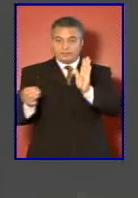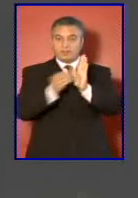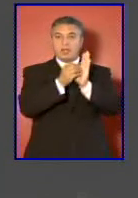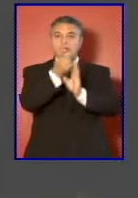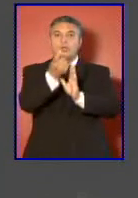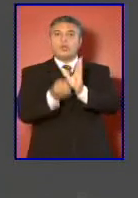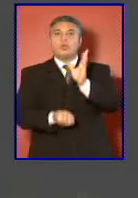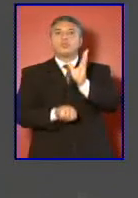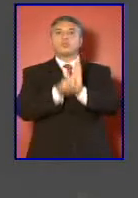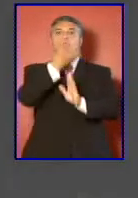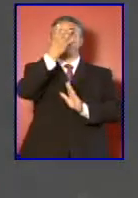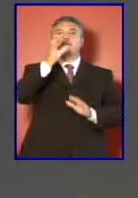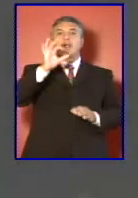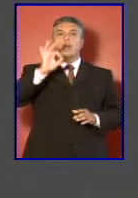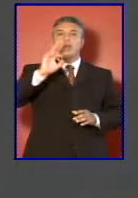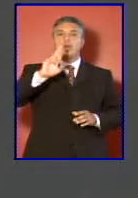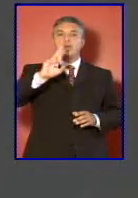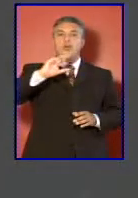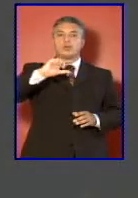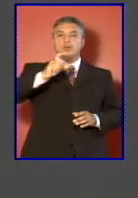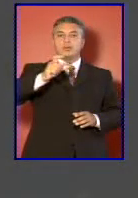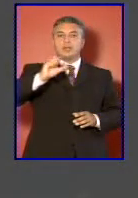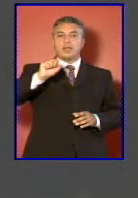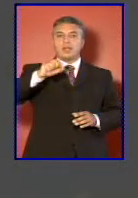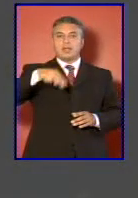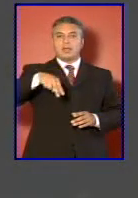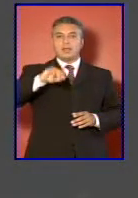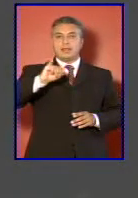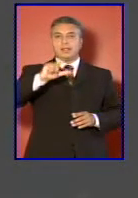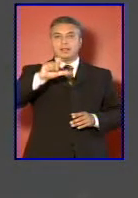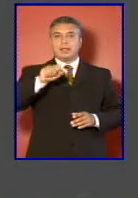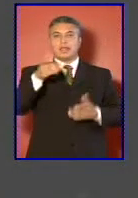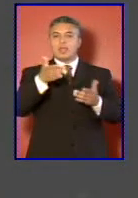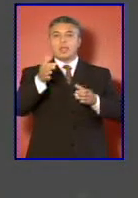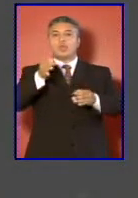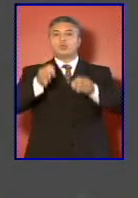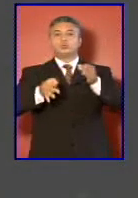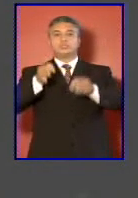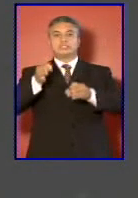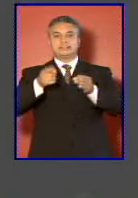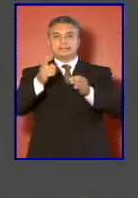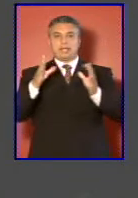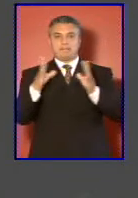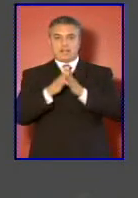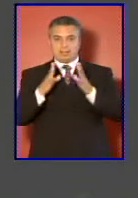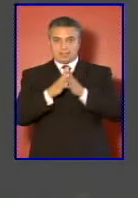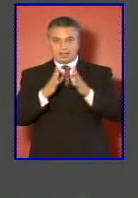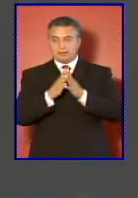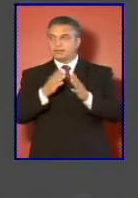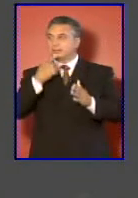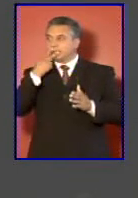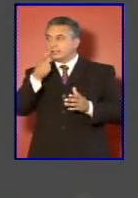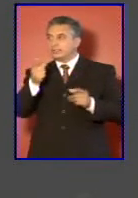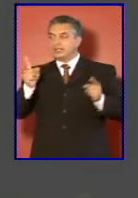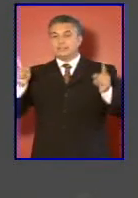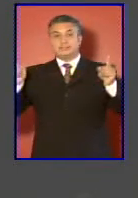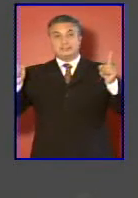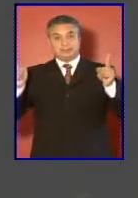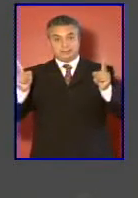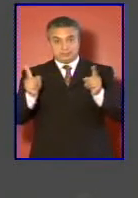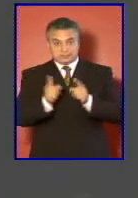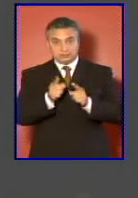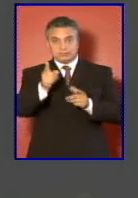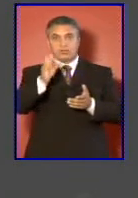nueva orgánica para la justicia militar. En síntesis busca